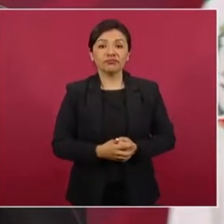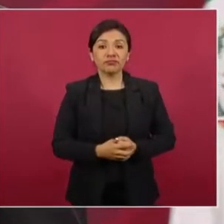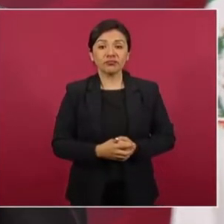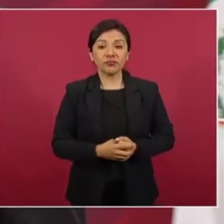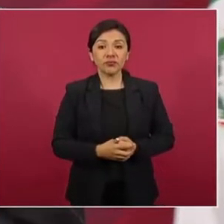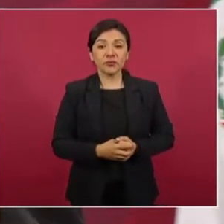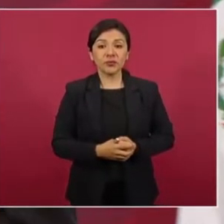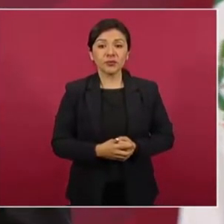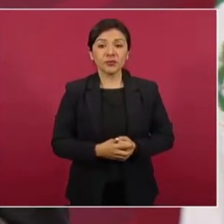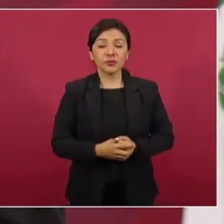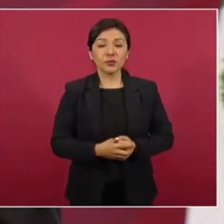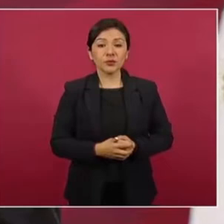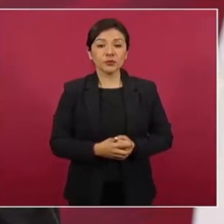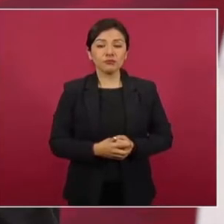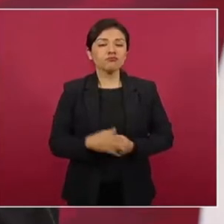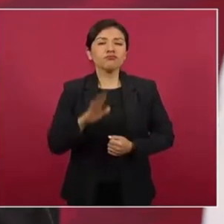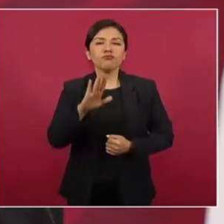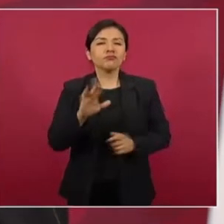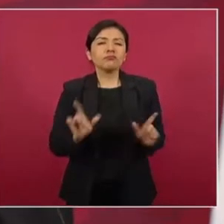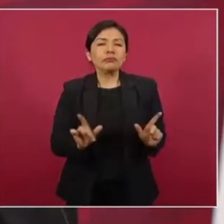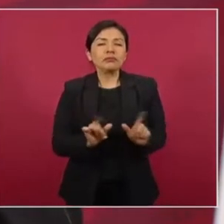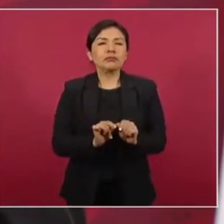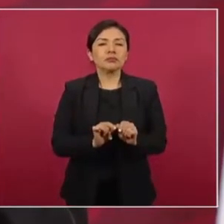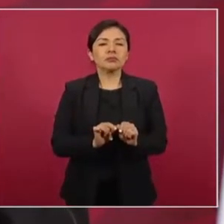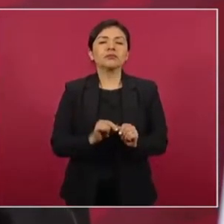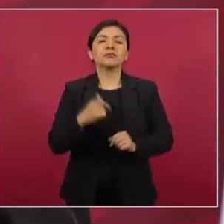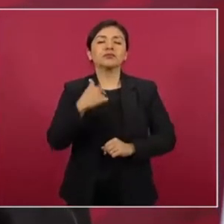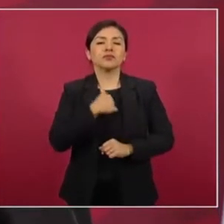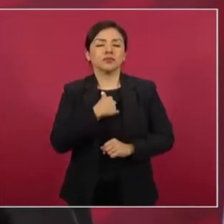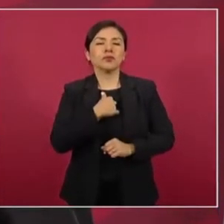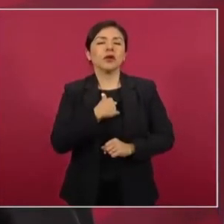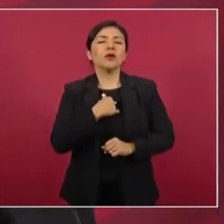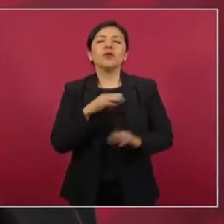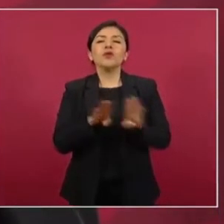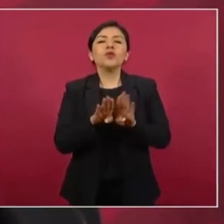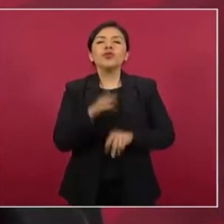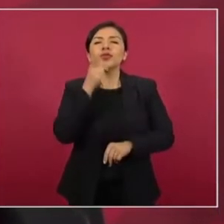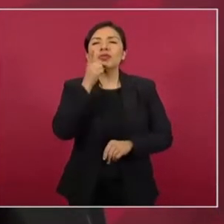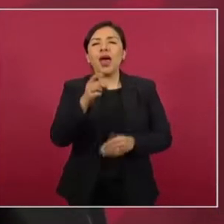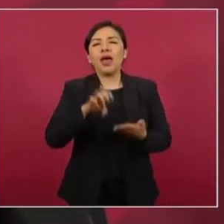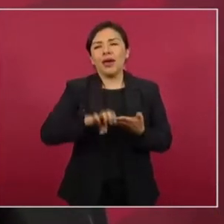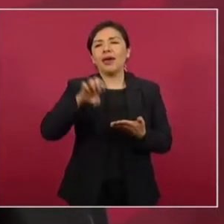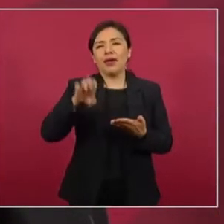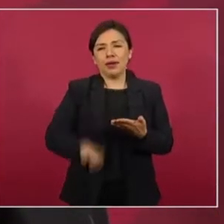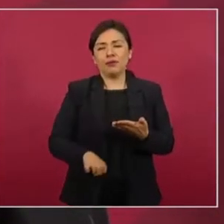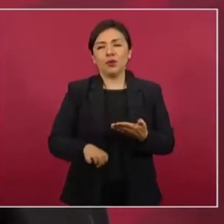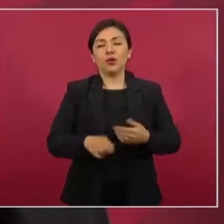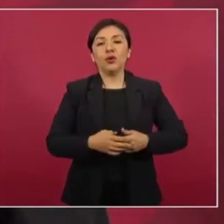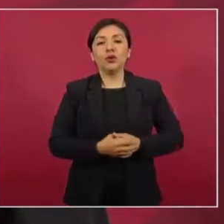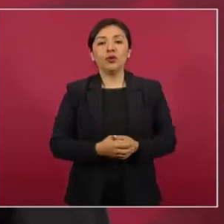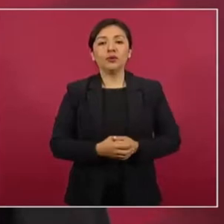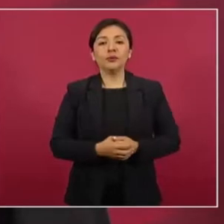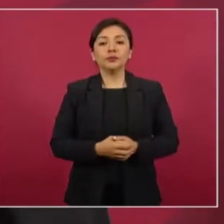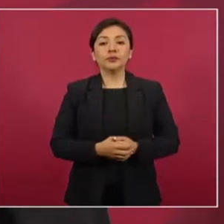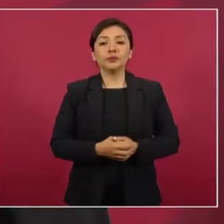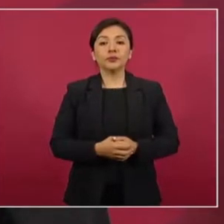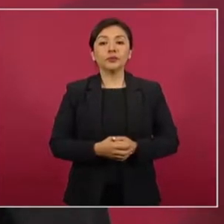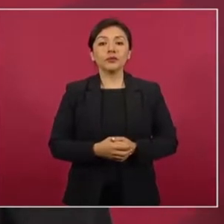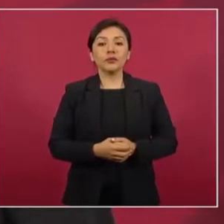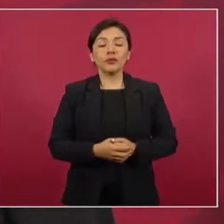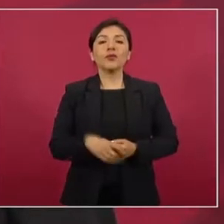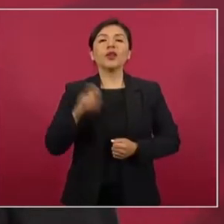Nada más les voy a poner el ejemplo de las